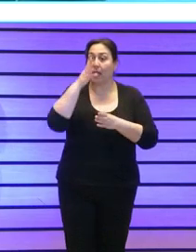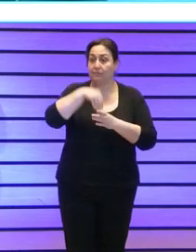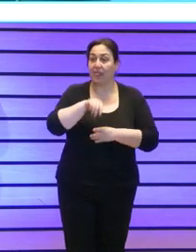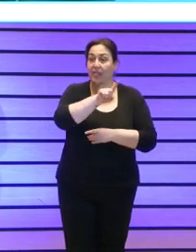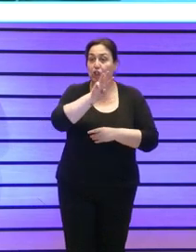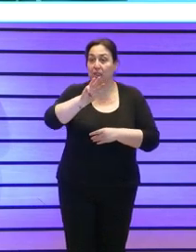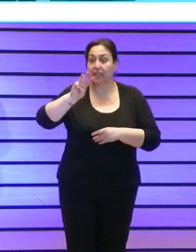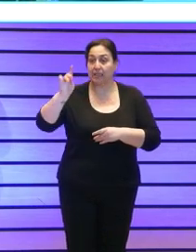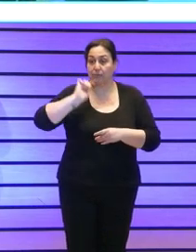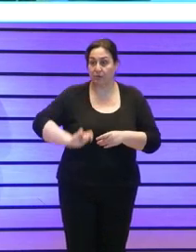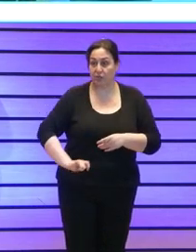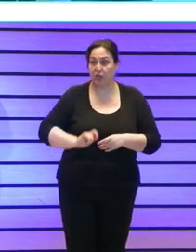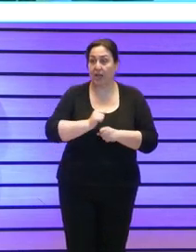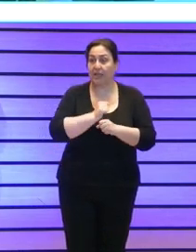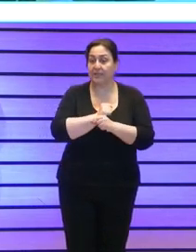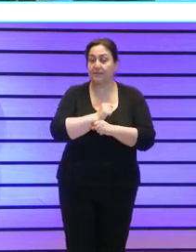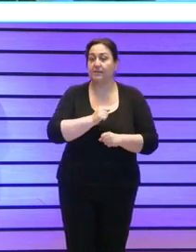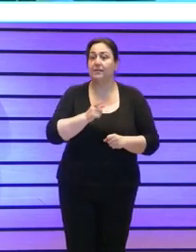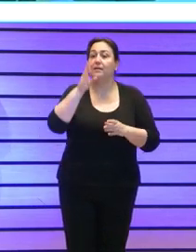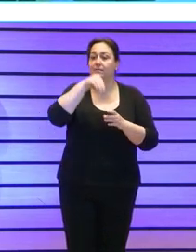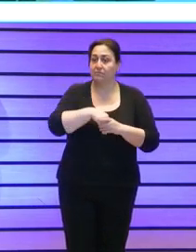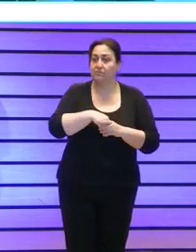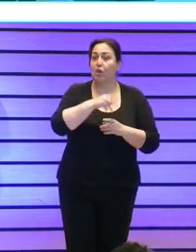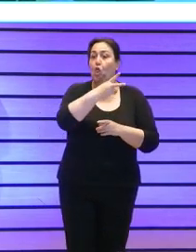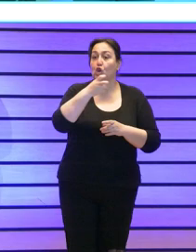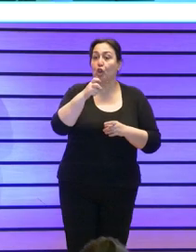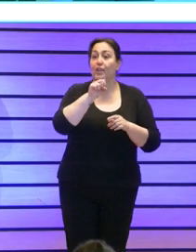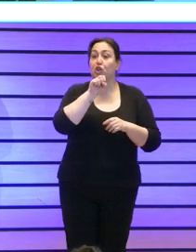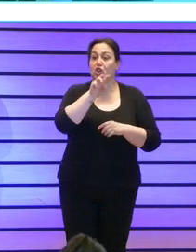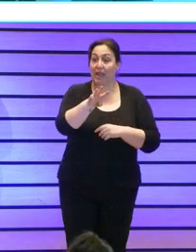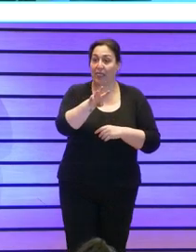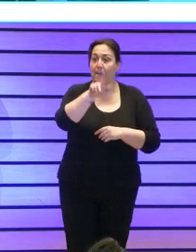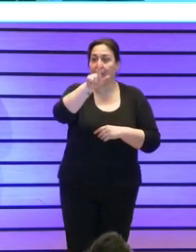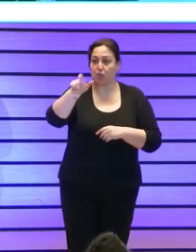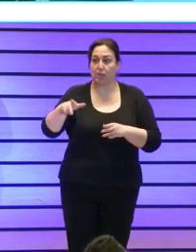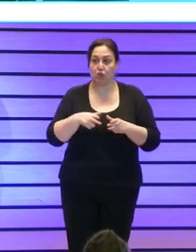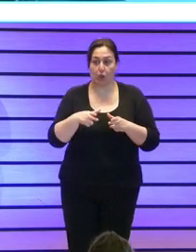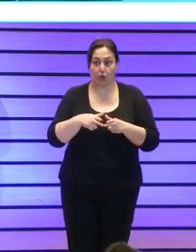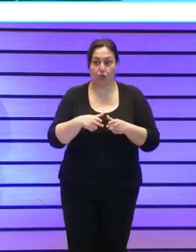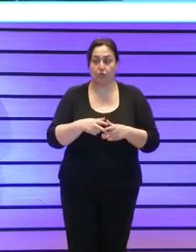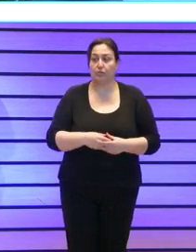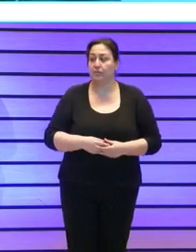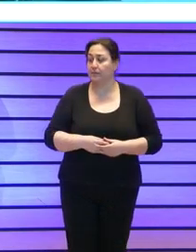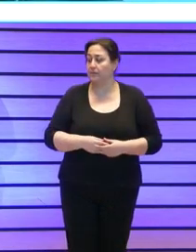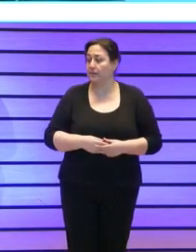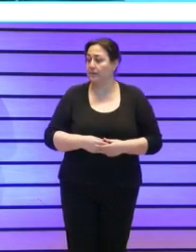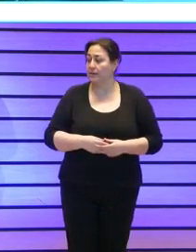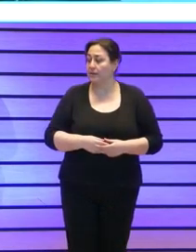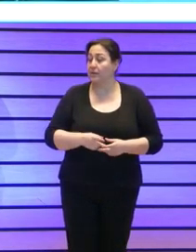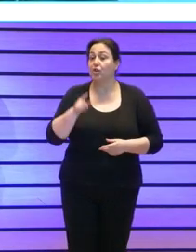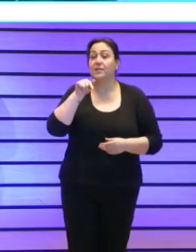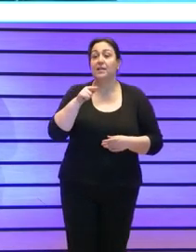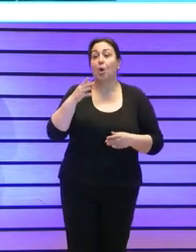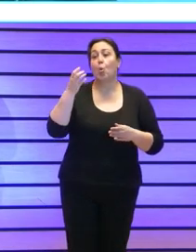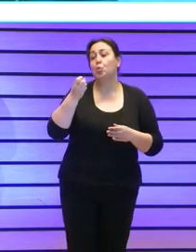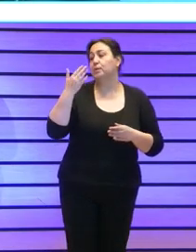profesionales la forman 213 personas asociadas y en estos últimos